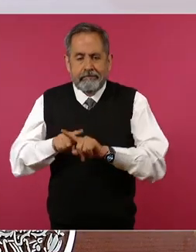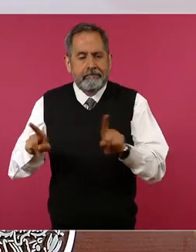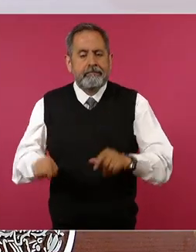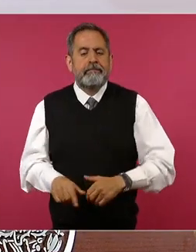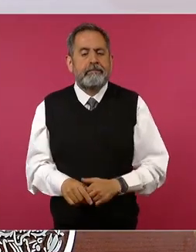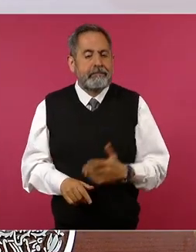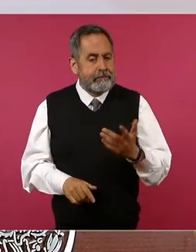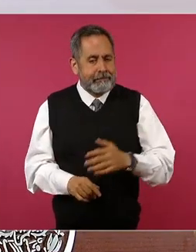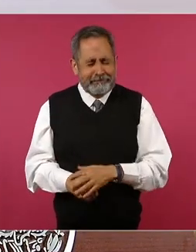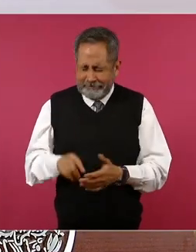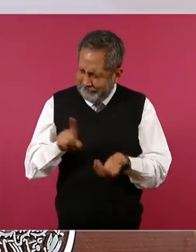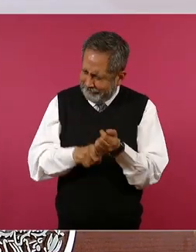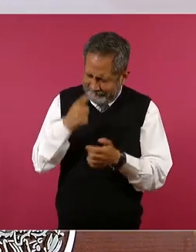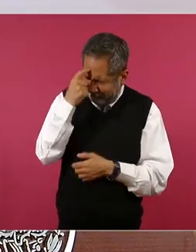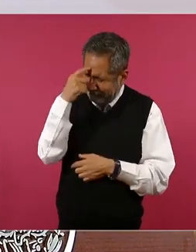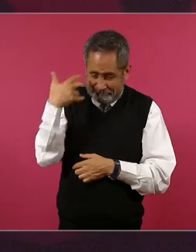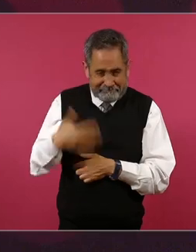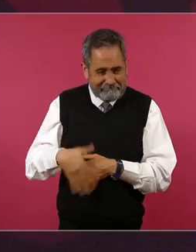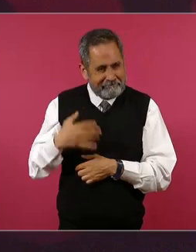es profundo